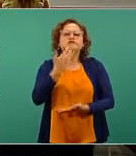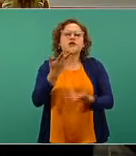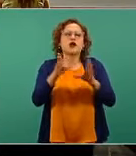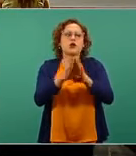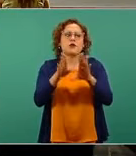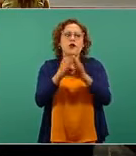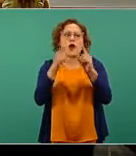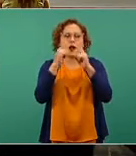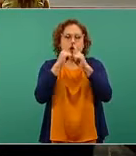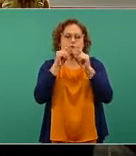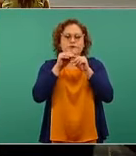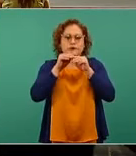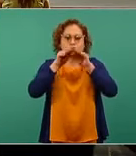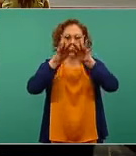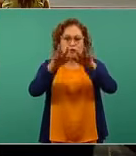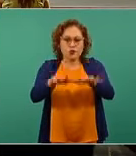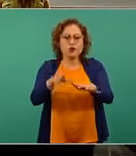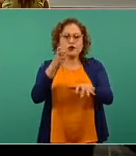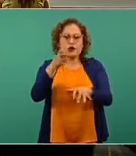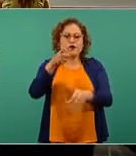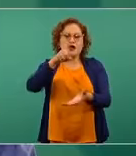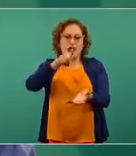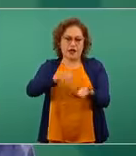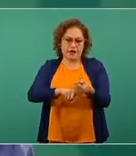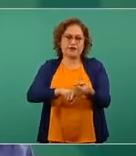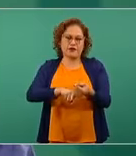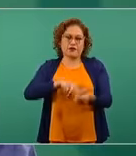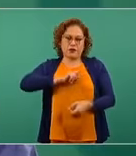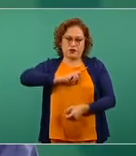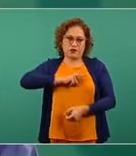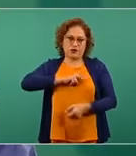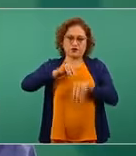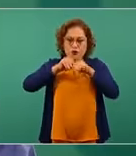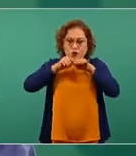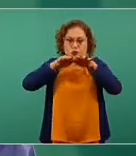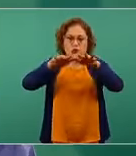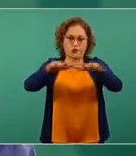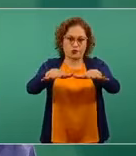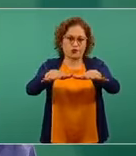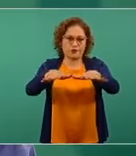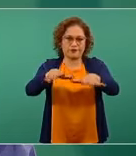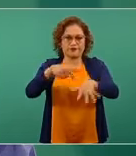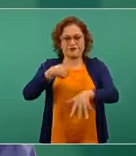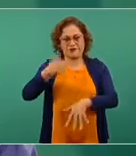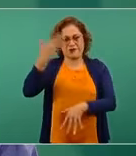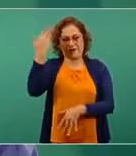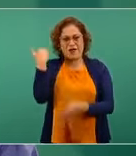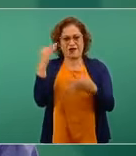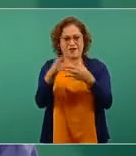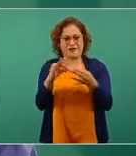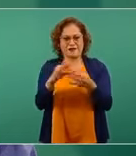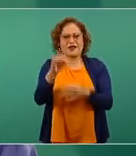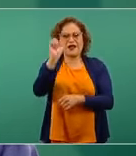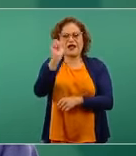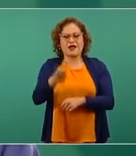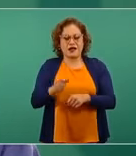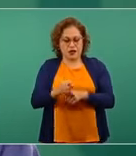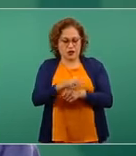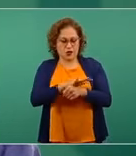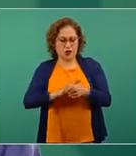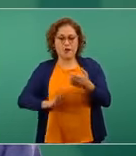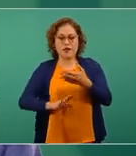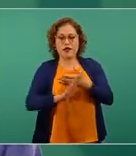donde se proyectan las partículas del virus. Ya habíamos comentado que para las vacunas COVID no existe todavía